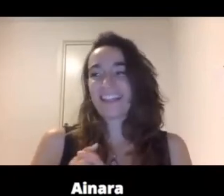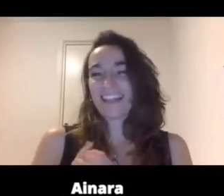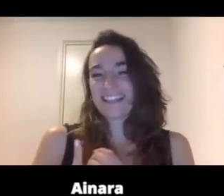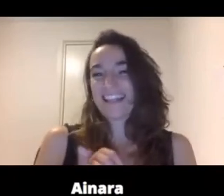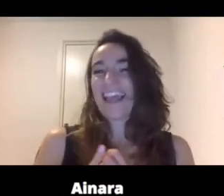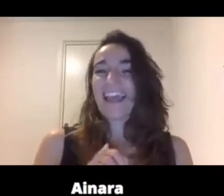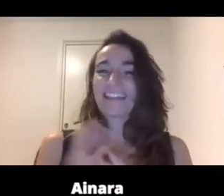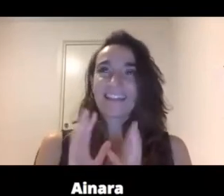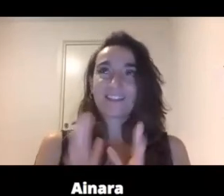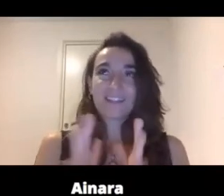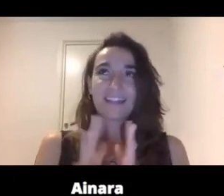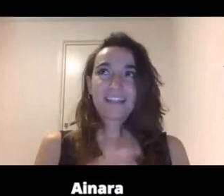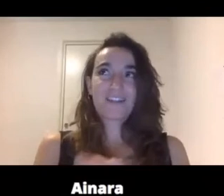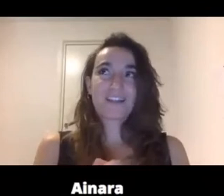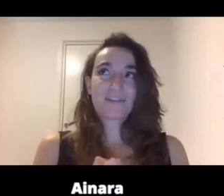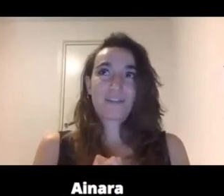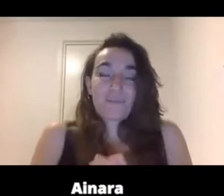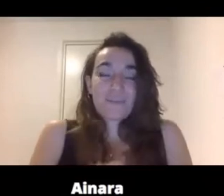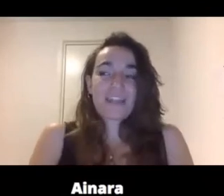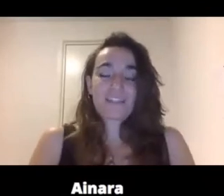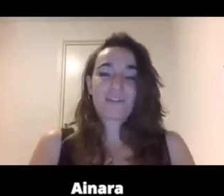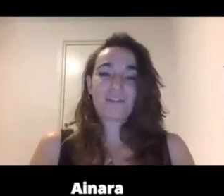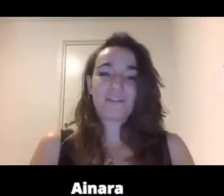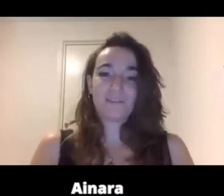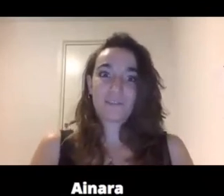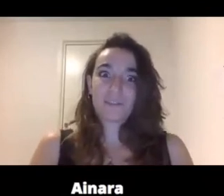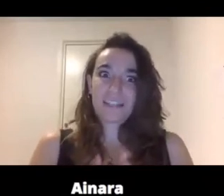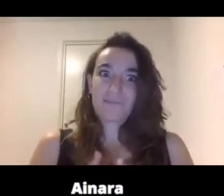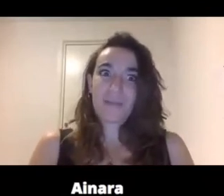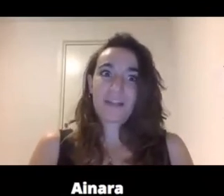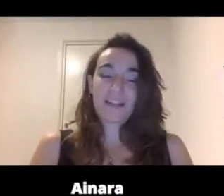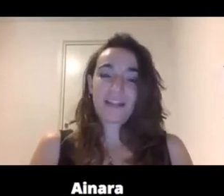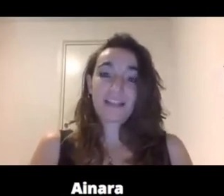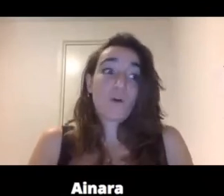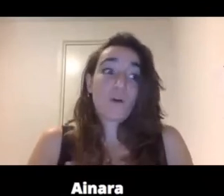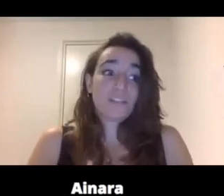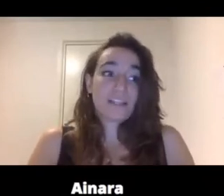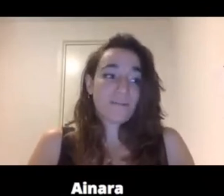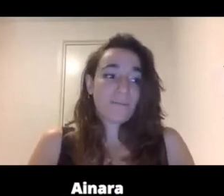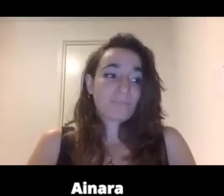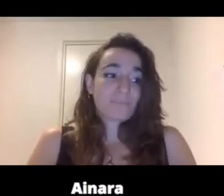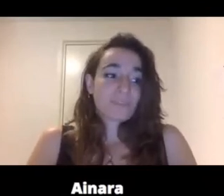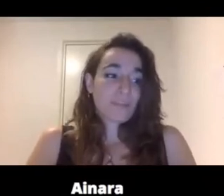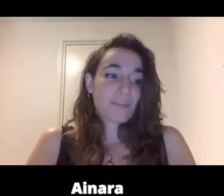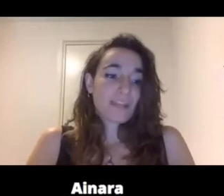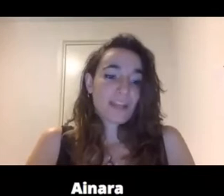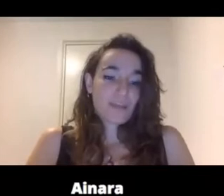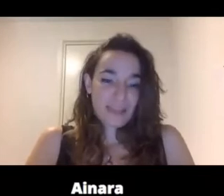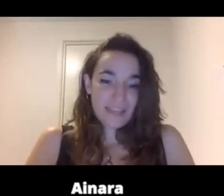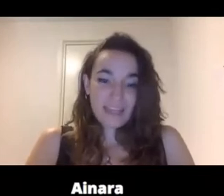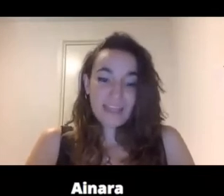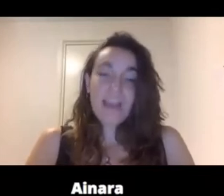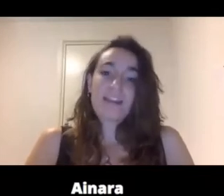entonces estas dos cosillas cuando empiezas son así fundamentales y luego tener también